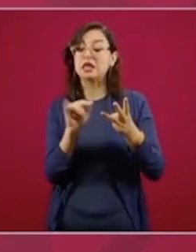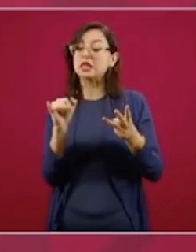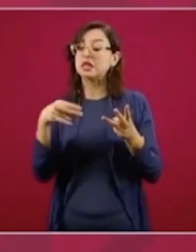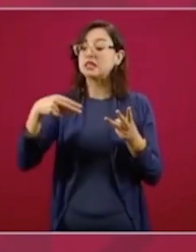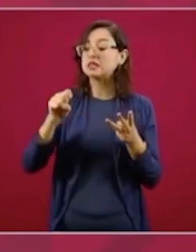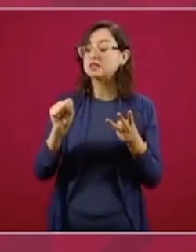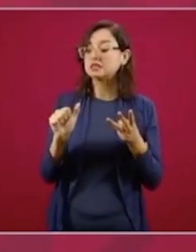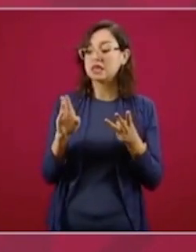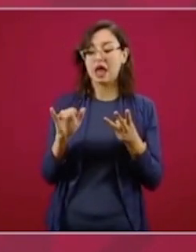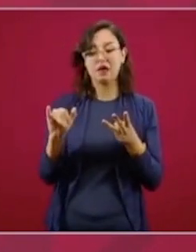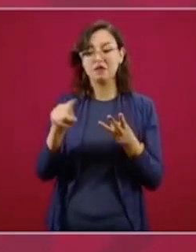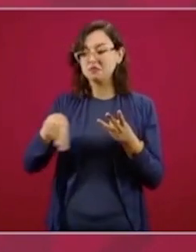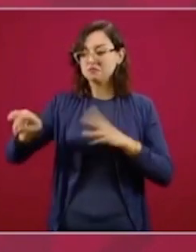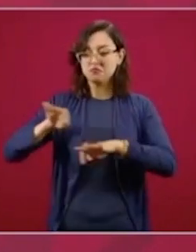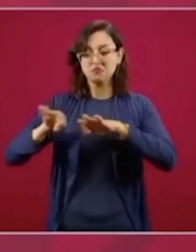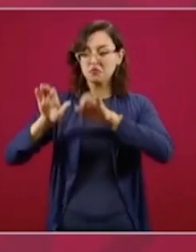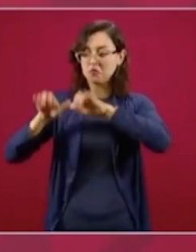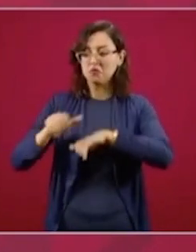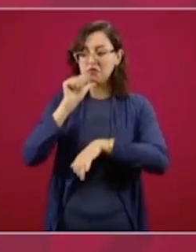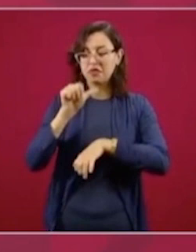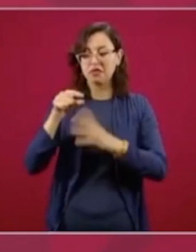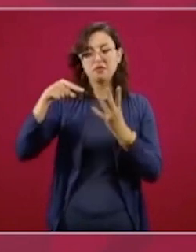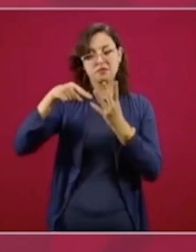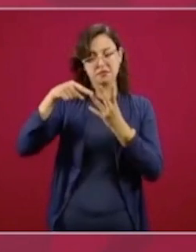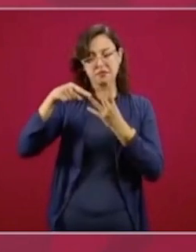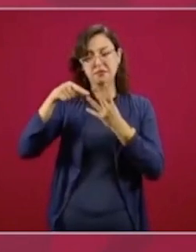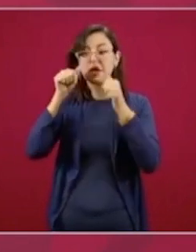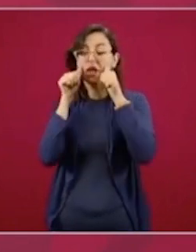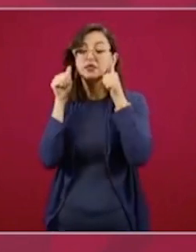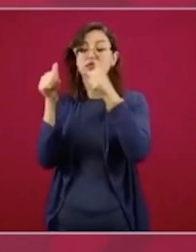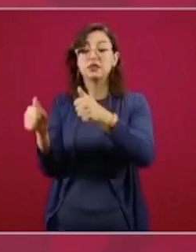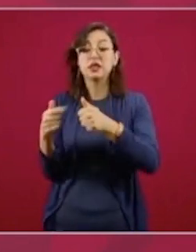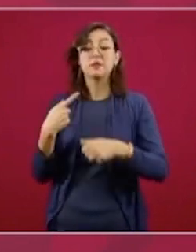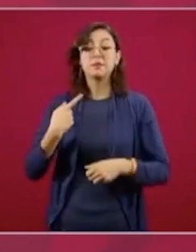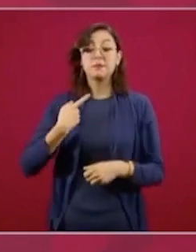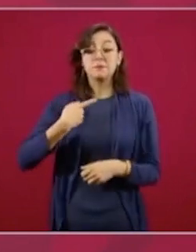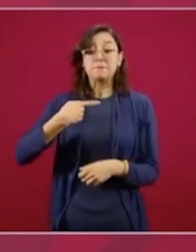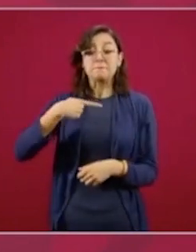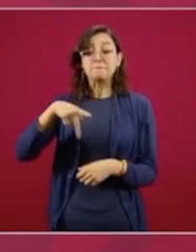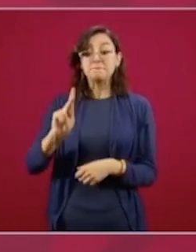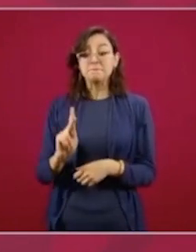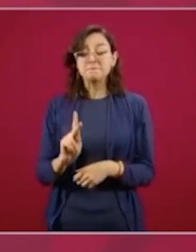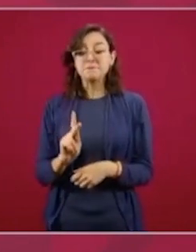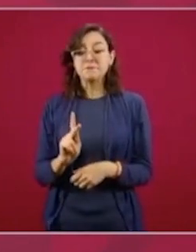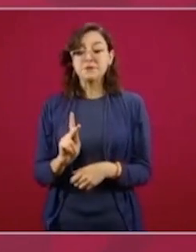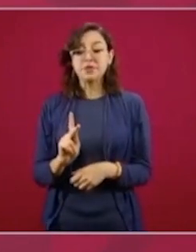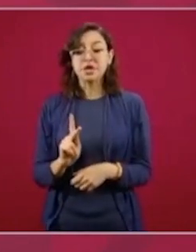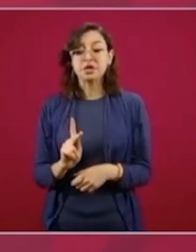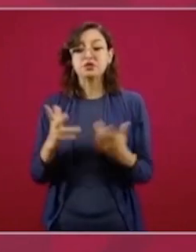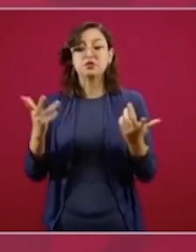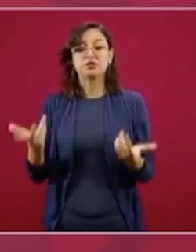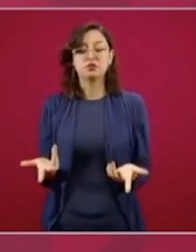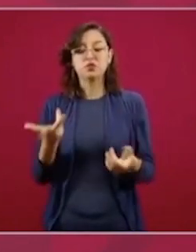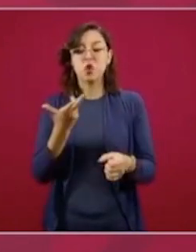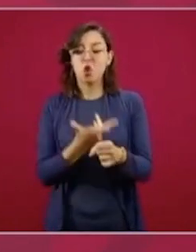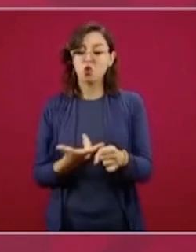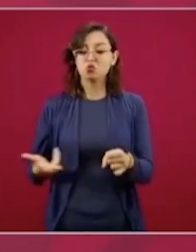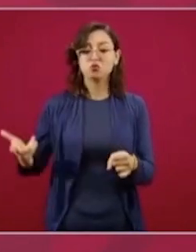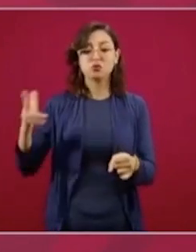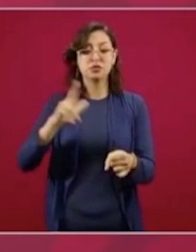con seguridad social, pero todos los hospitales